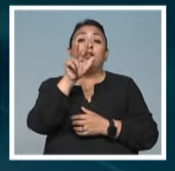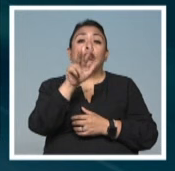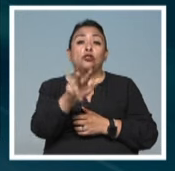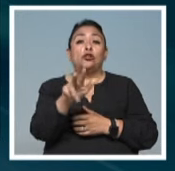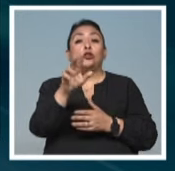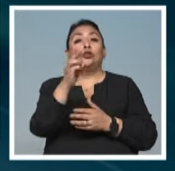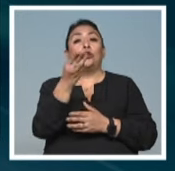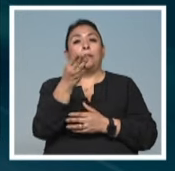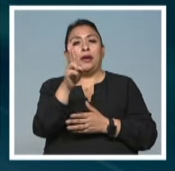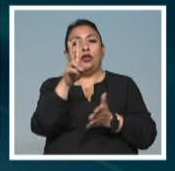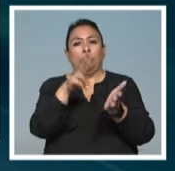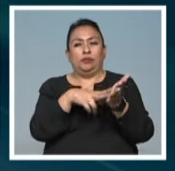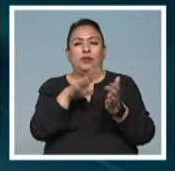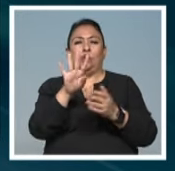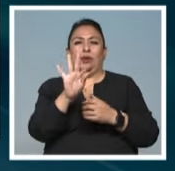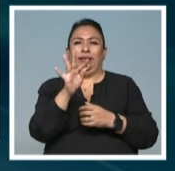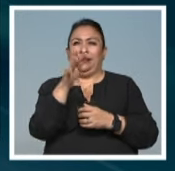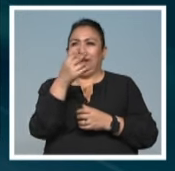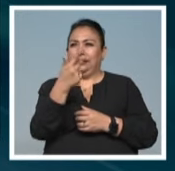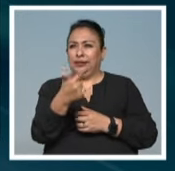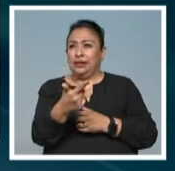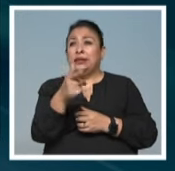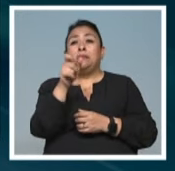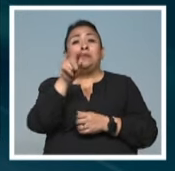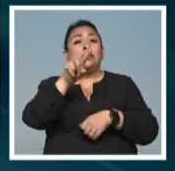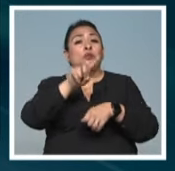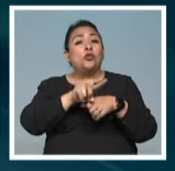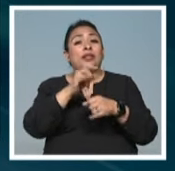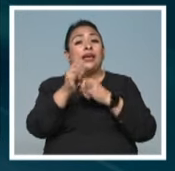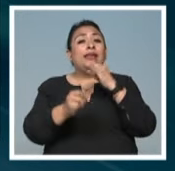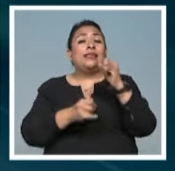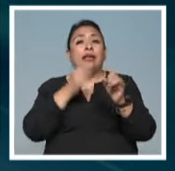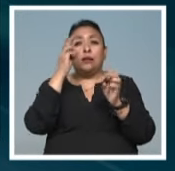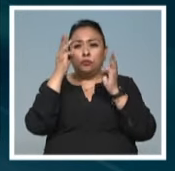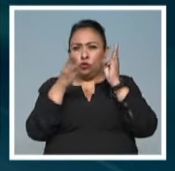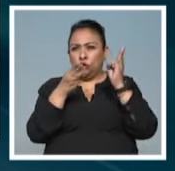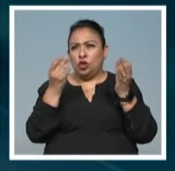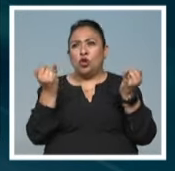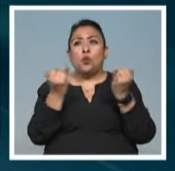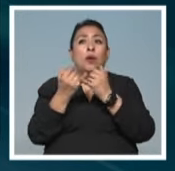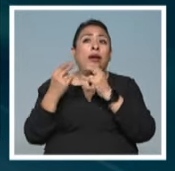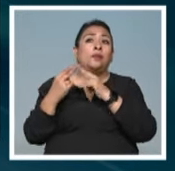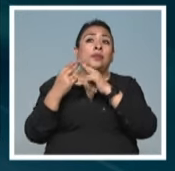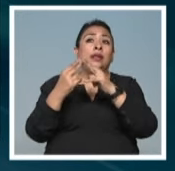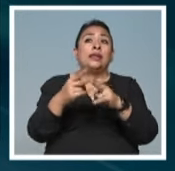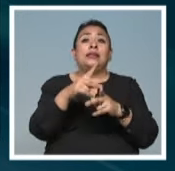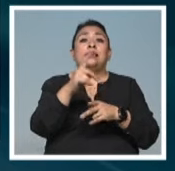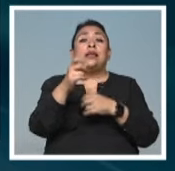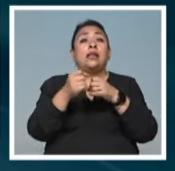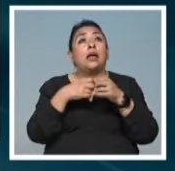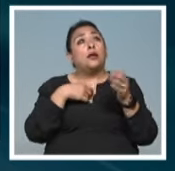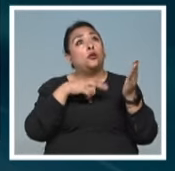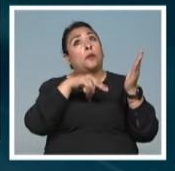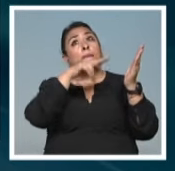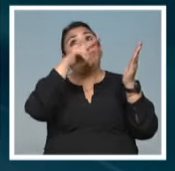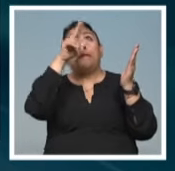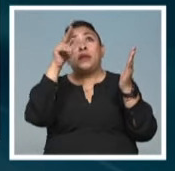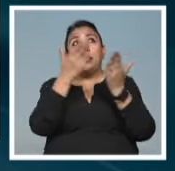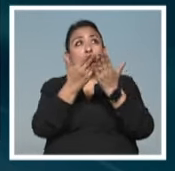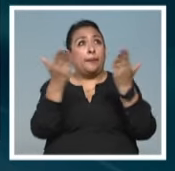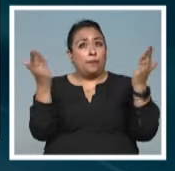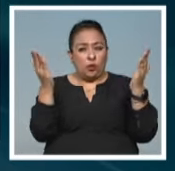2047 con el Día Internacional de los Museos, pero también se cruza con los 100 años de haber sido pintado el mural. Entonces